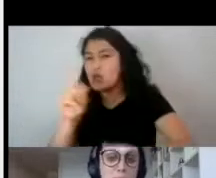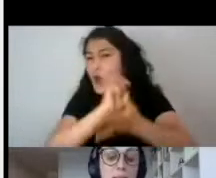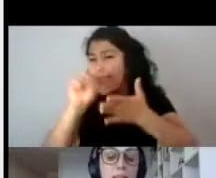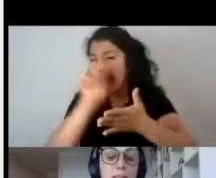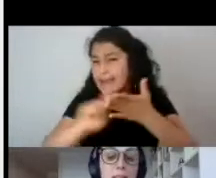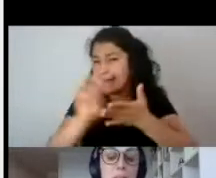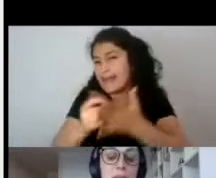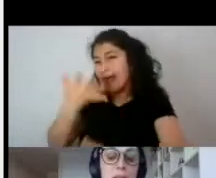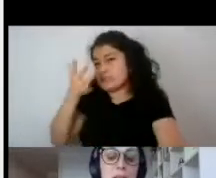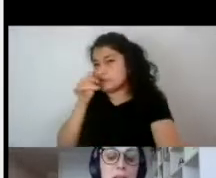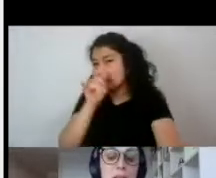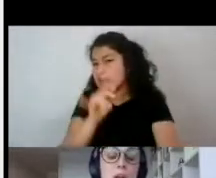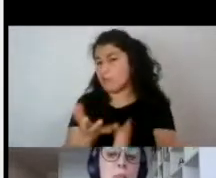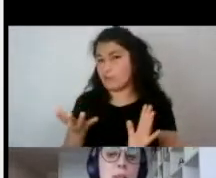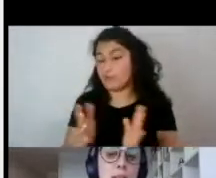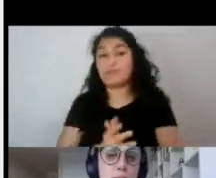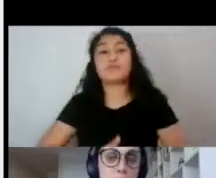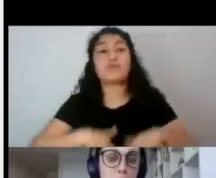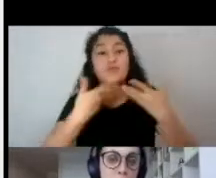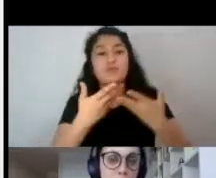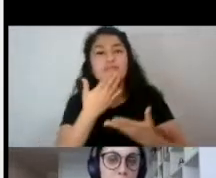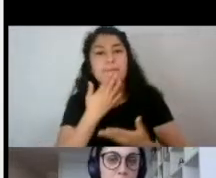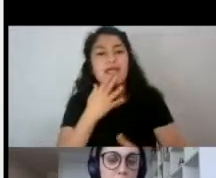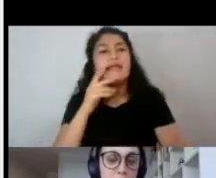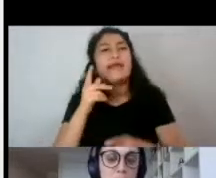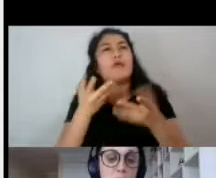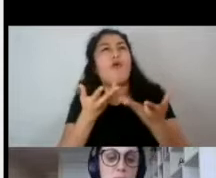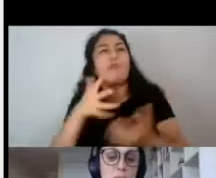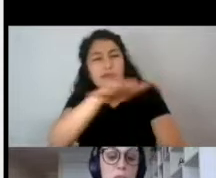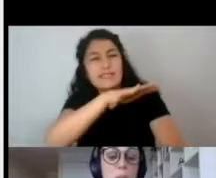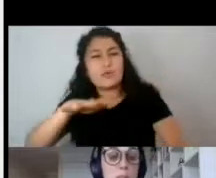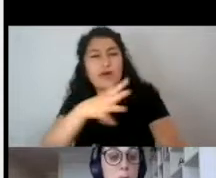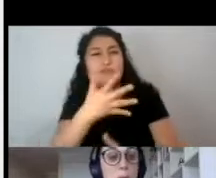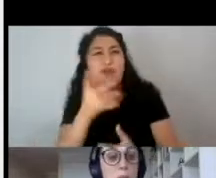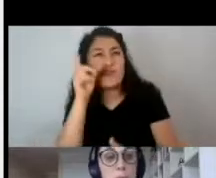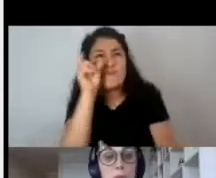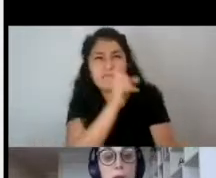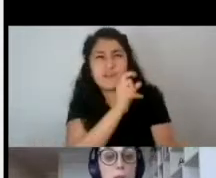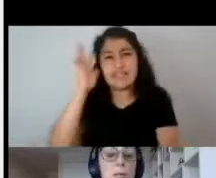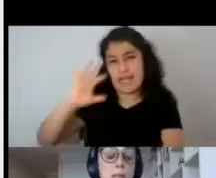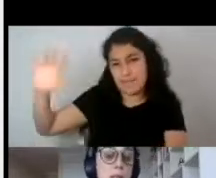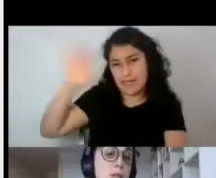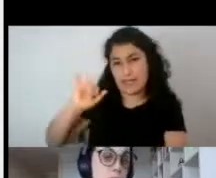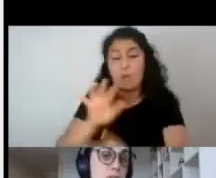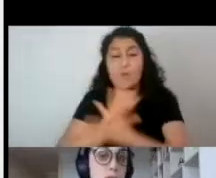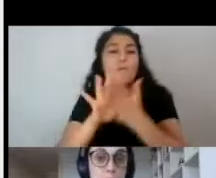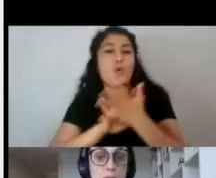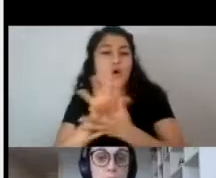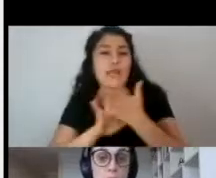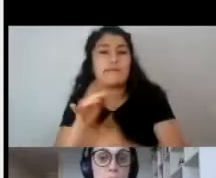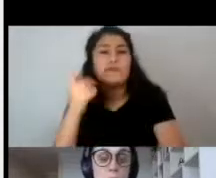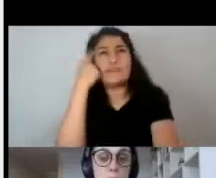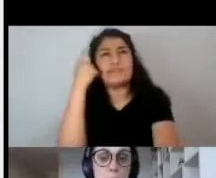Y es ahí también la complejidad del imaginario, porque si nosotros pensamos, por ejemplo, en un imaginario de sexo